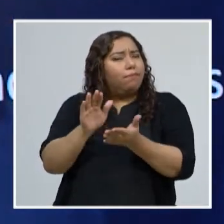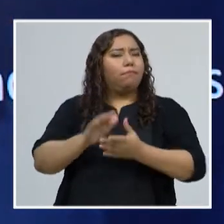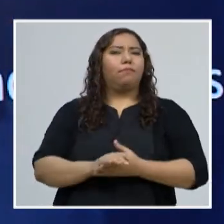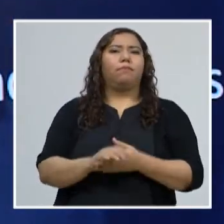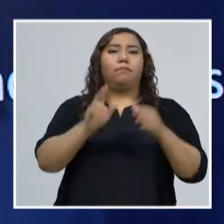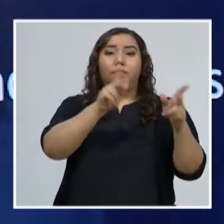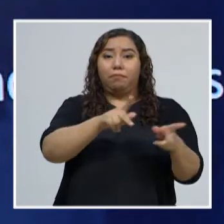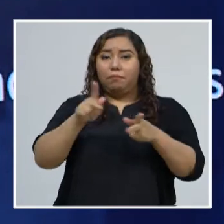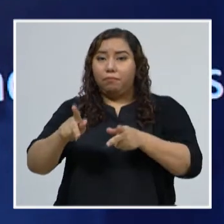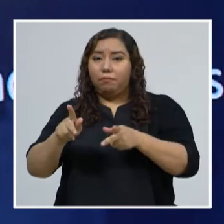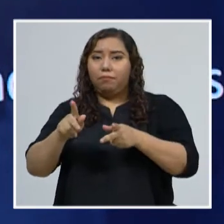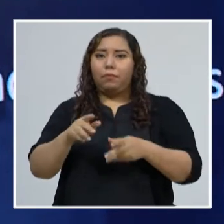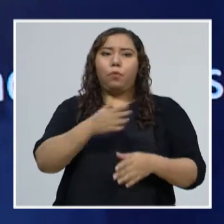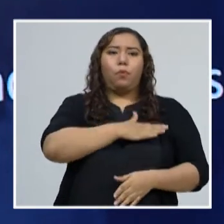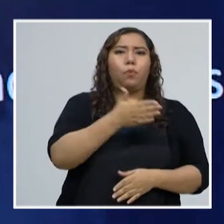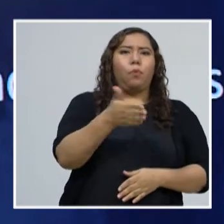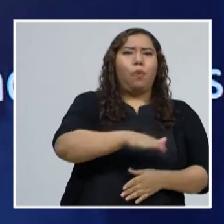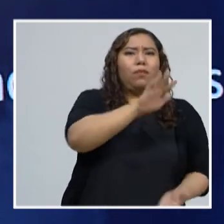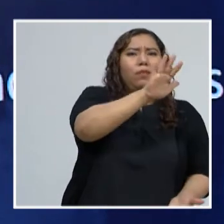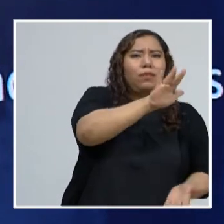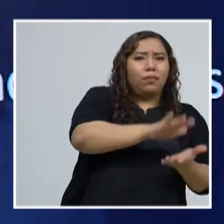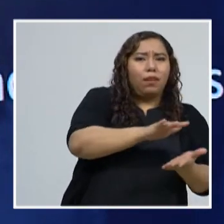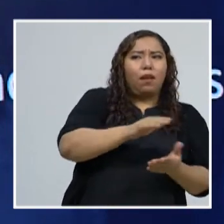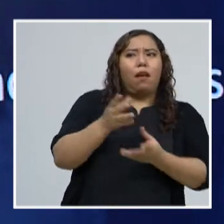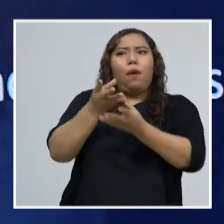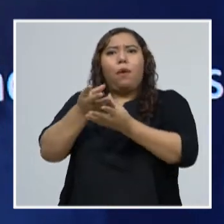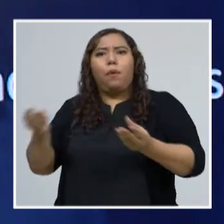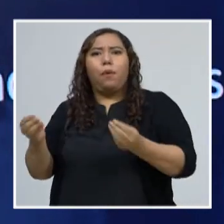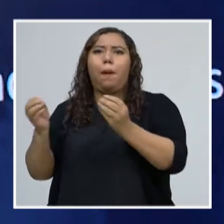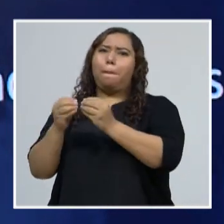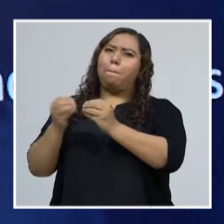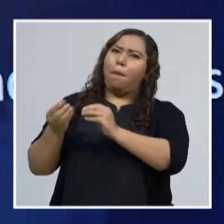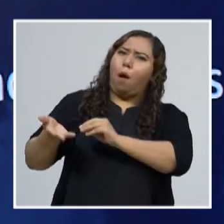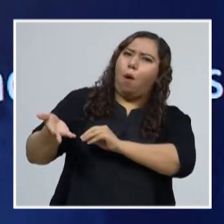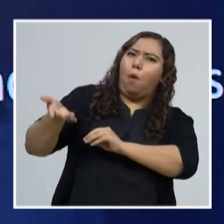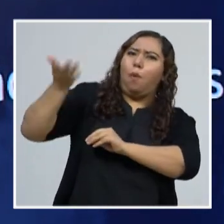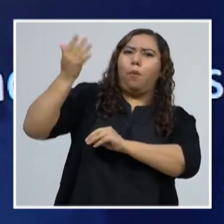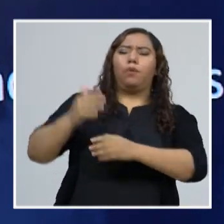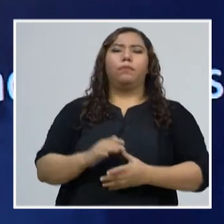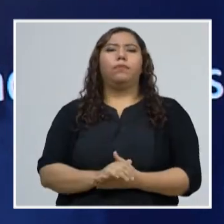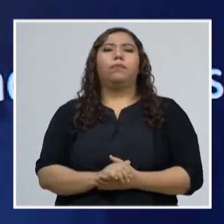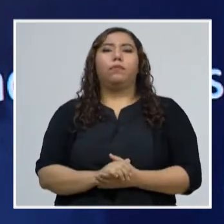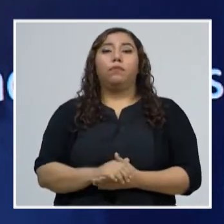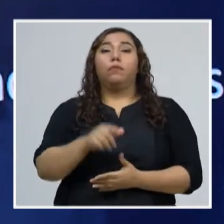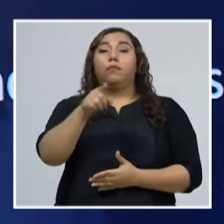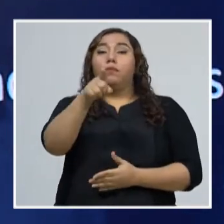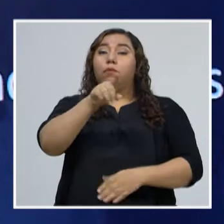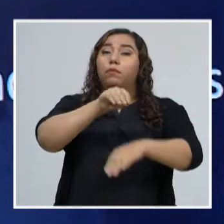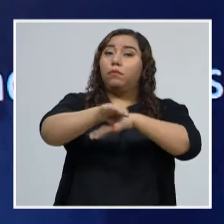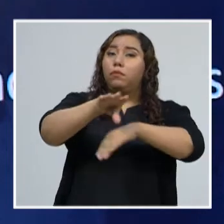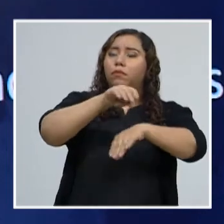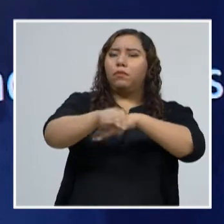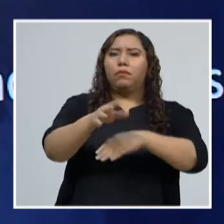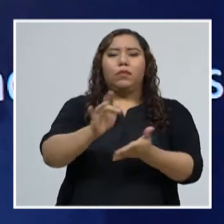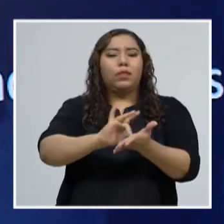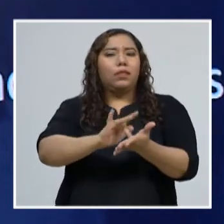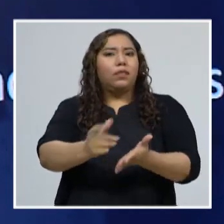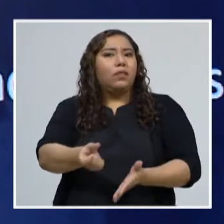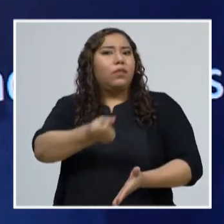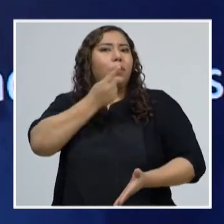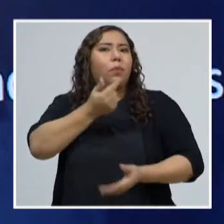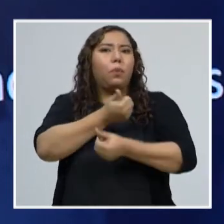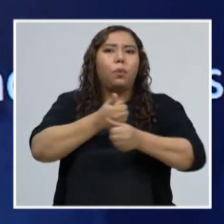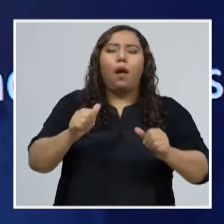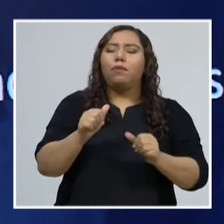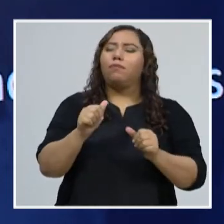aumentando. Y siempre los consejos, tenga cuidado de automedicarse. Automedicarse puede ser un riesgo, usted se